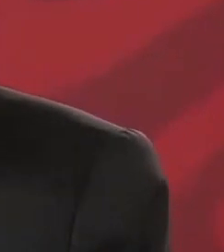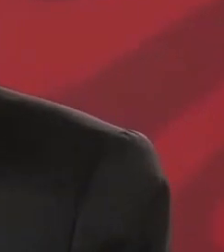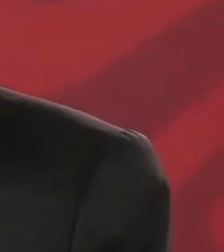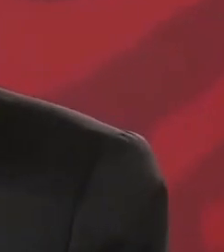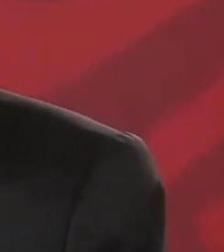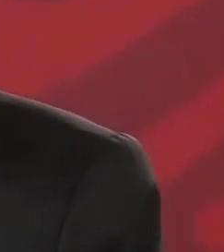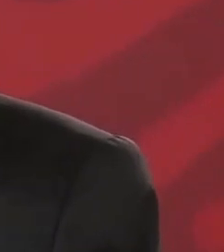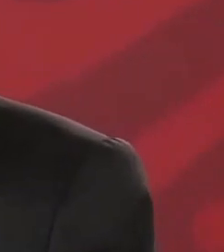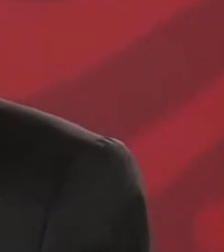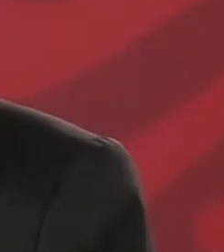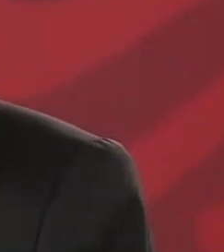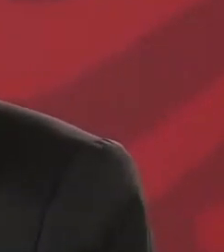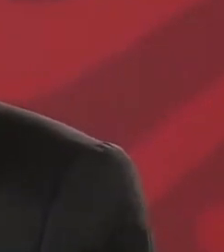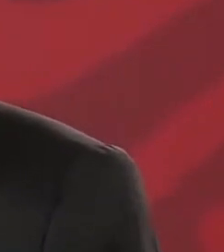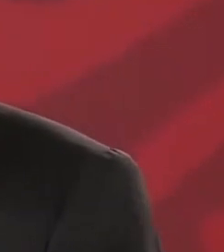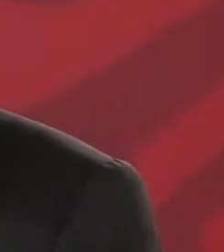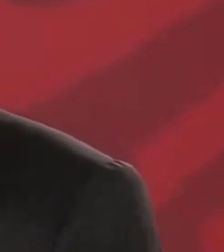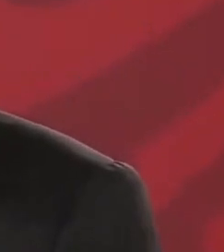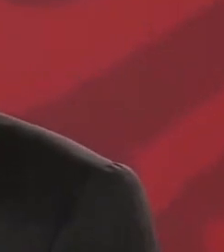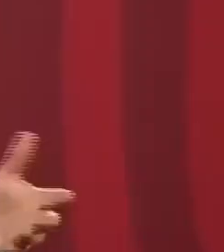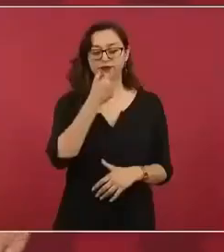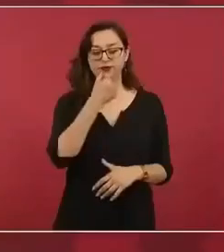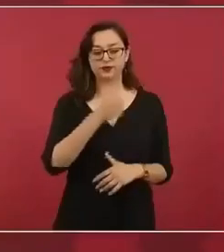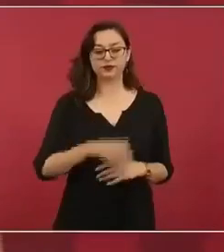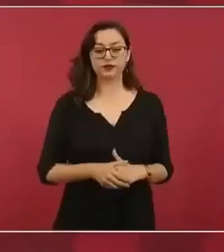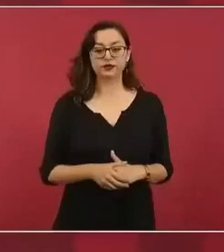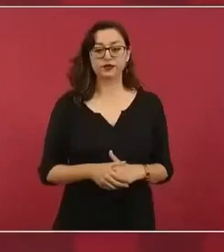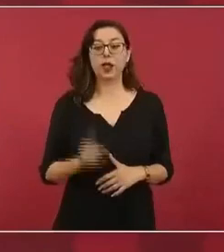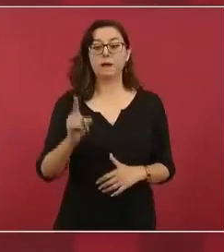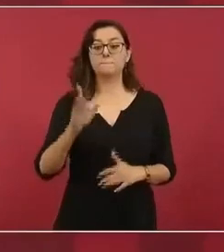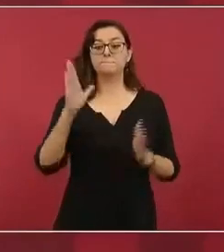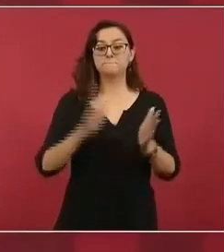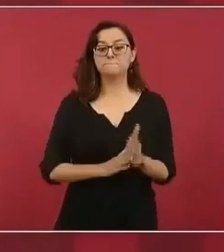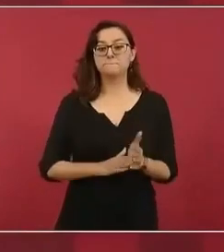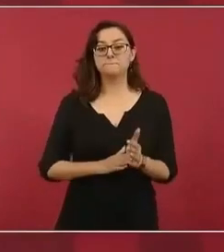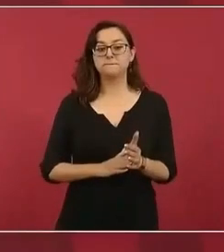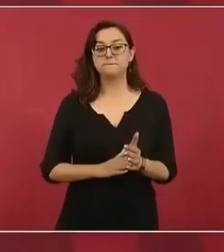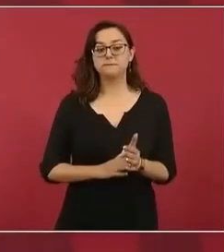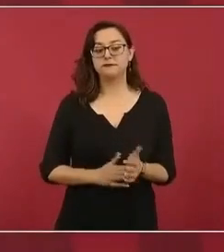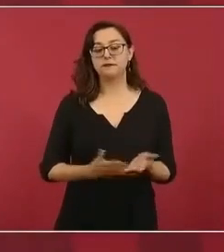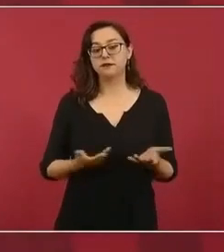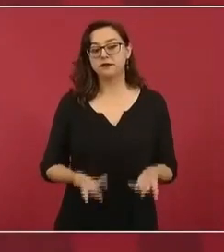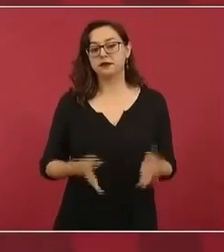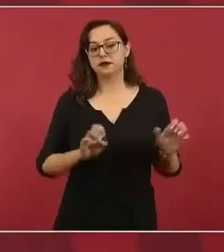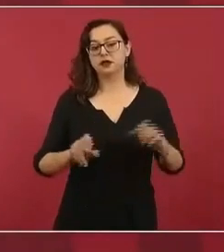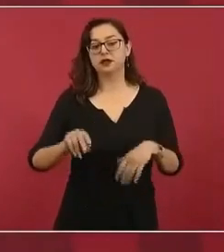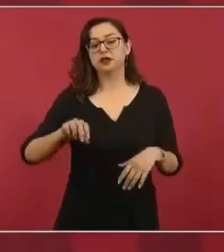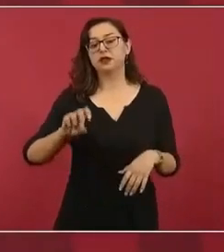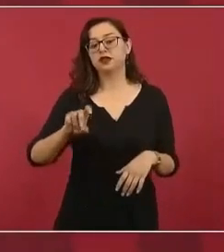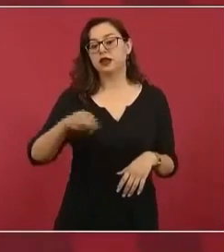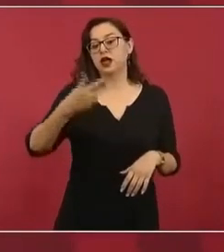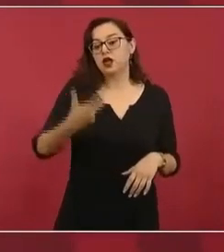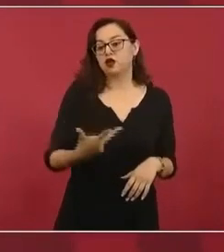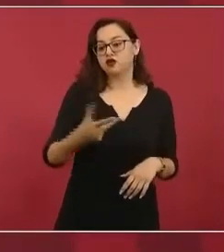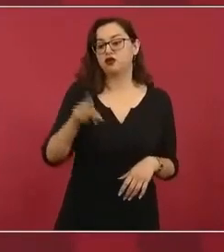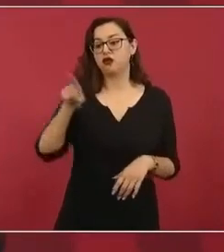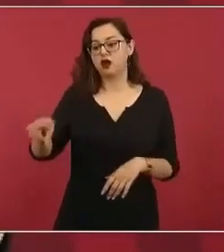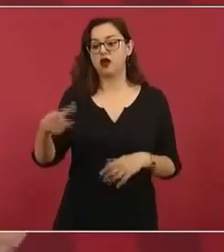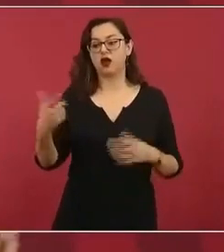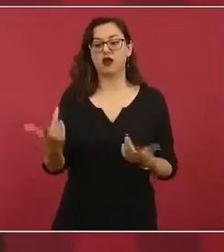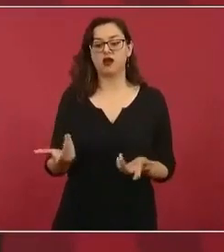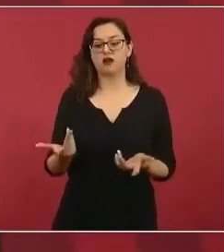En 1838, la guerra de los pasteles. Un pretexto, porque se fue a España y quería